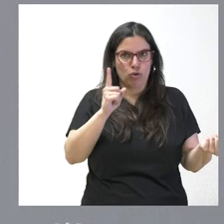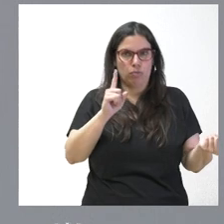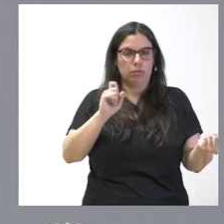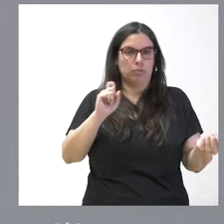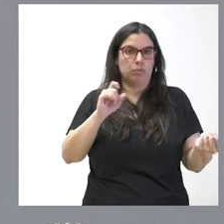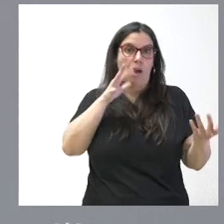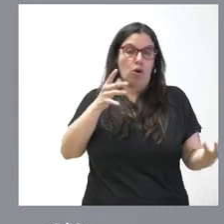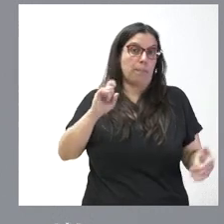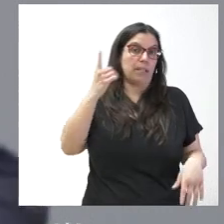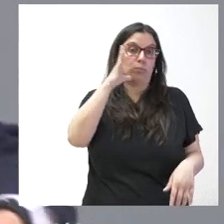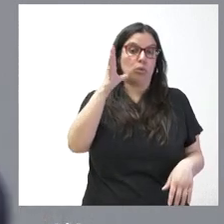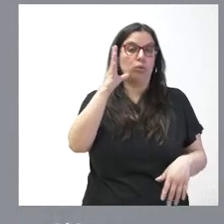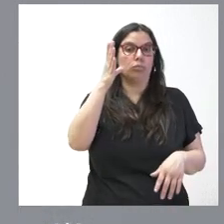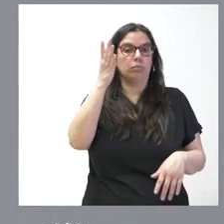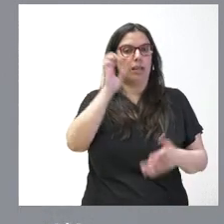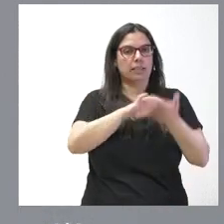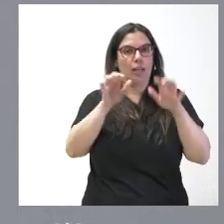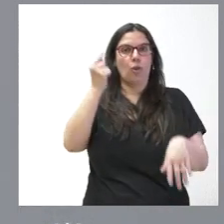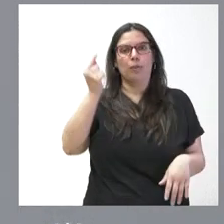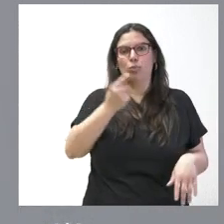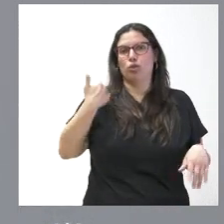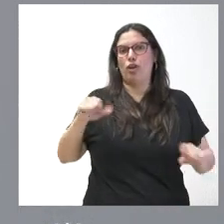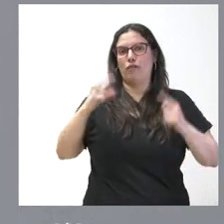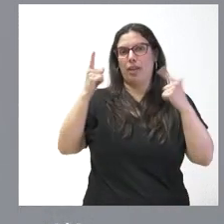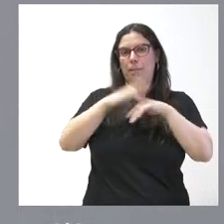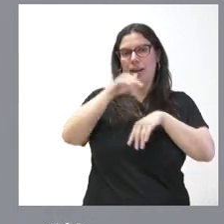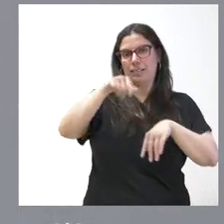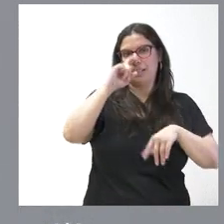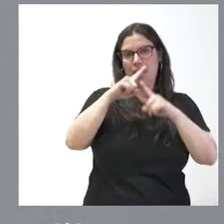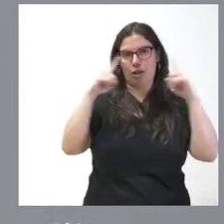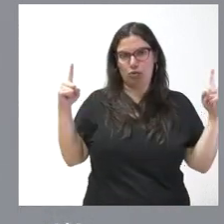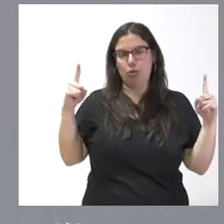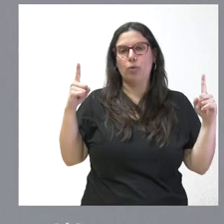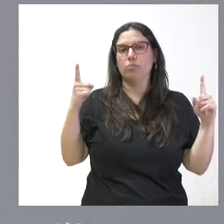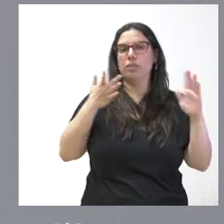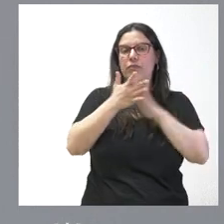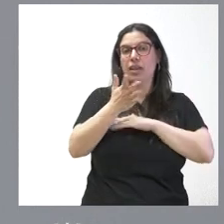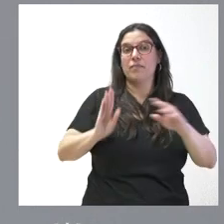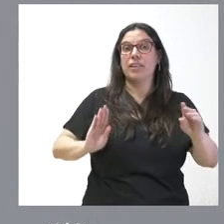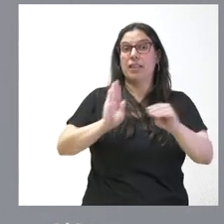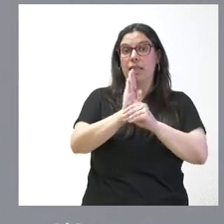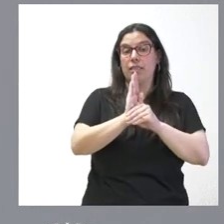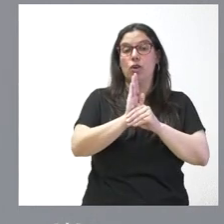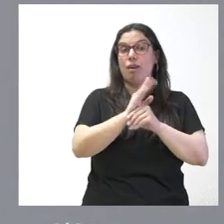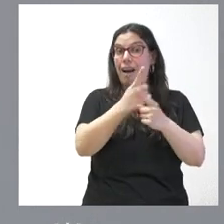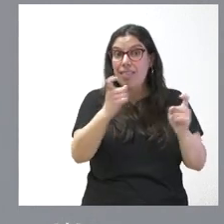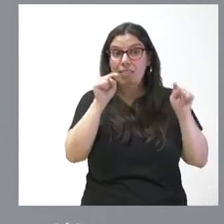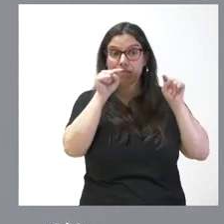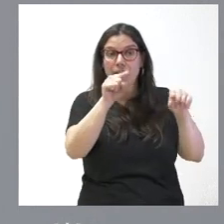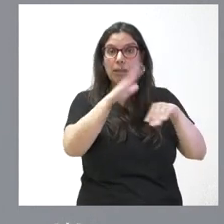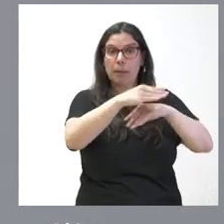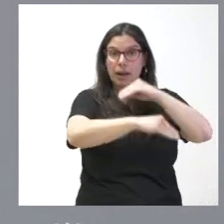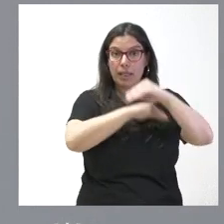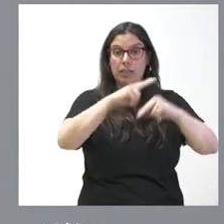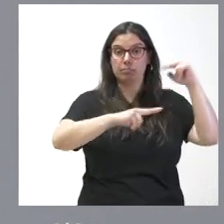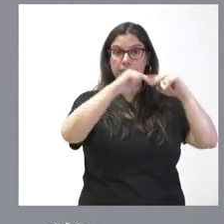Castilla y León pueda asegurar que tiene un presupuesto vigente para este año 2024 y por tanto la financiación que sea precisa para llevar a cabo